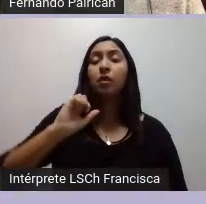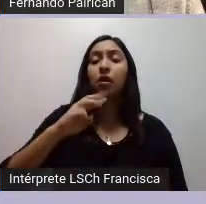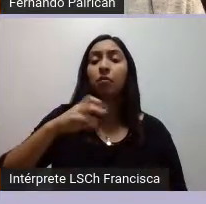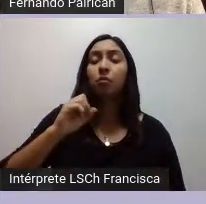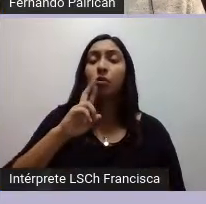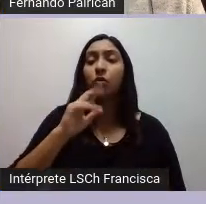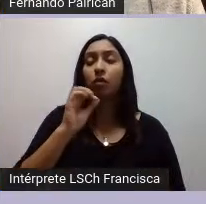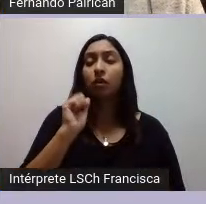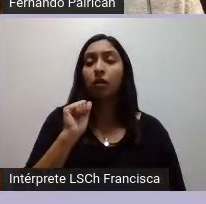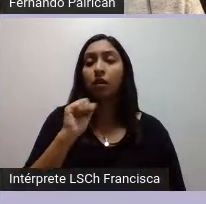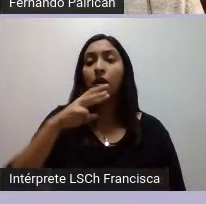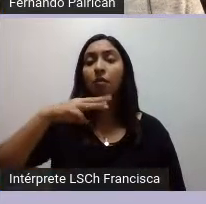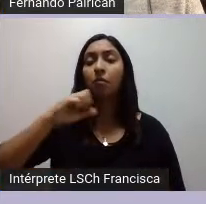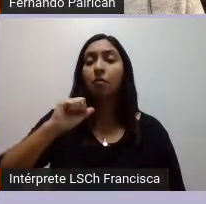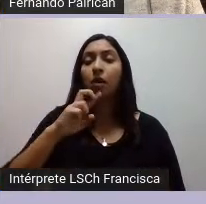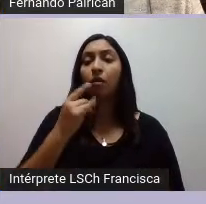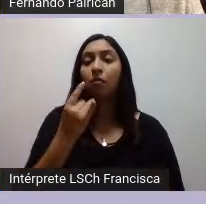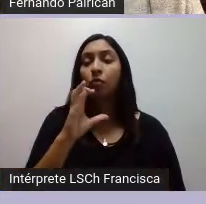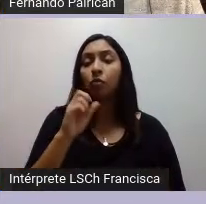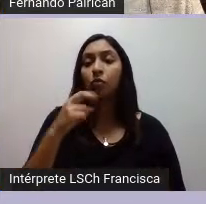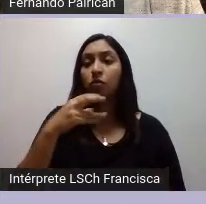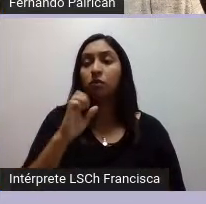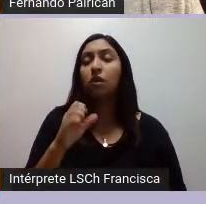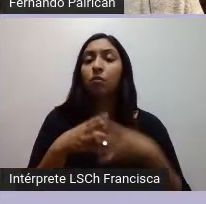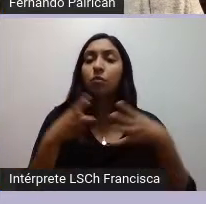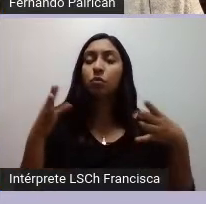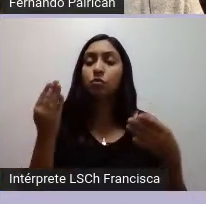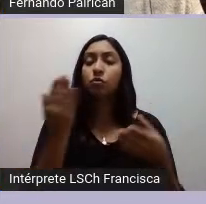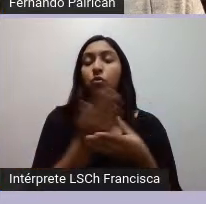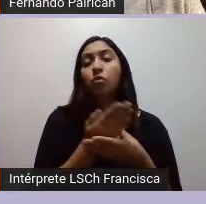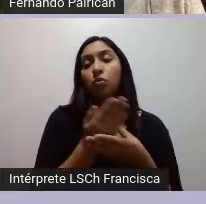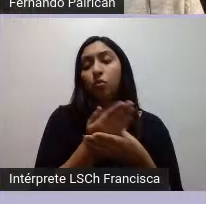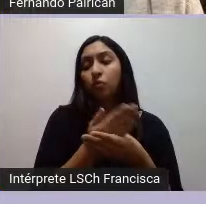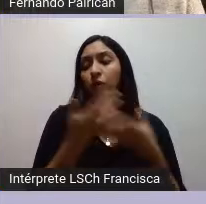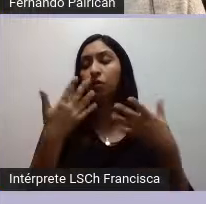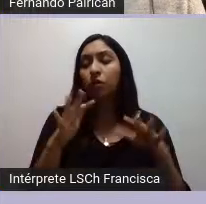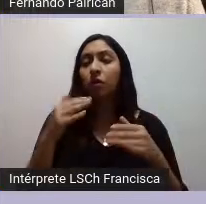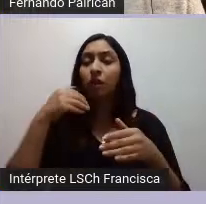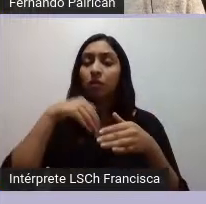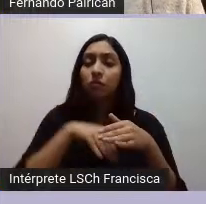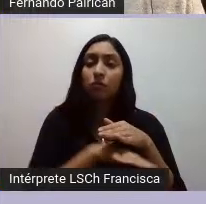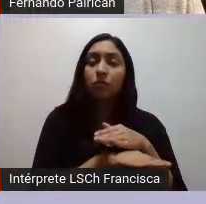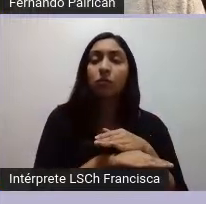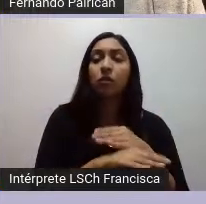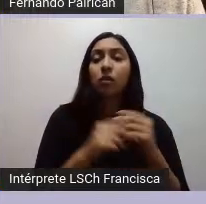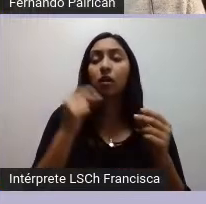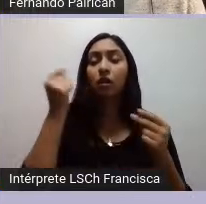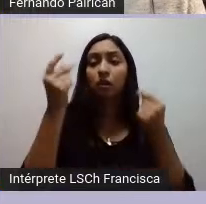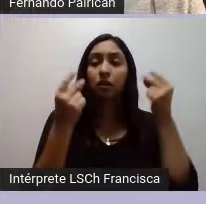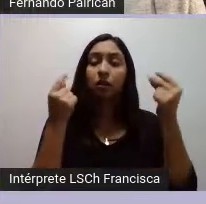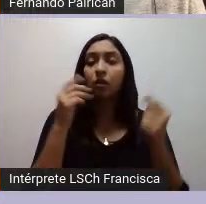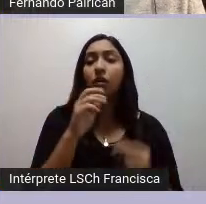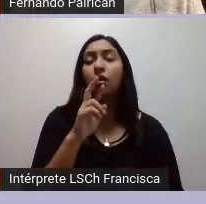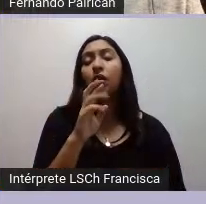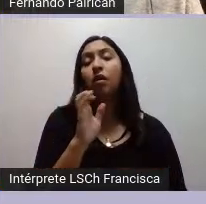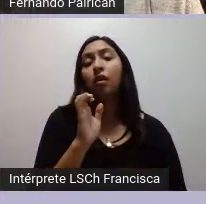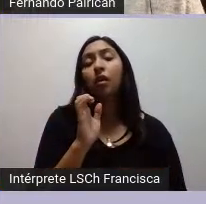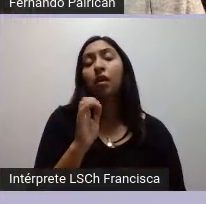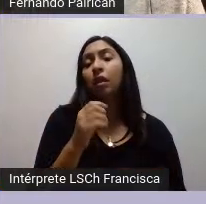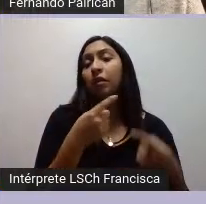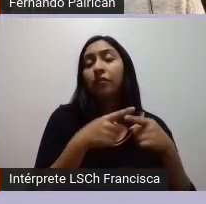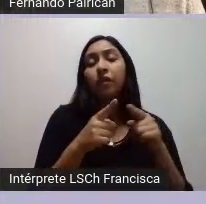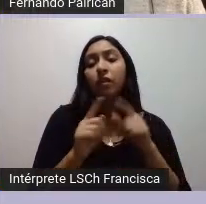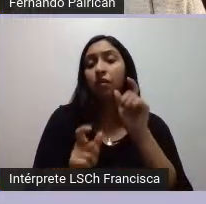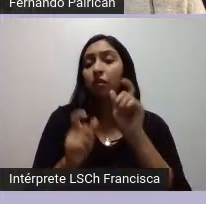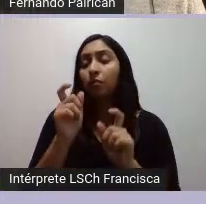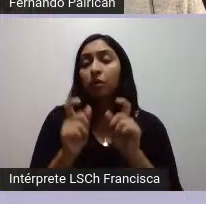hay bastante documento ya está alojado en ese espacio creado por Enrique Antileo Claudio Alvarado Lincopi investigadores del pueblo